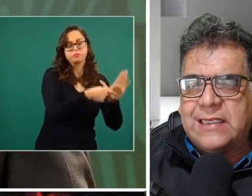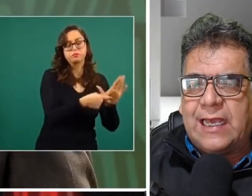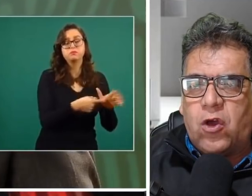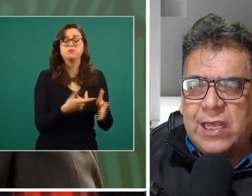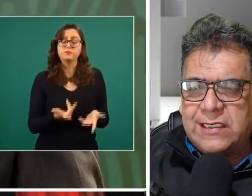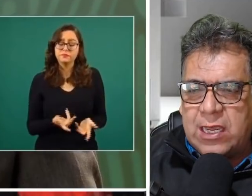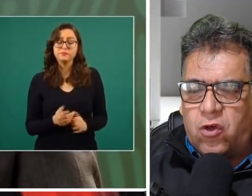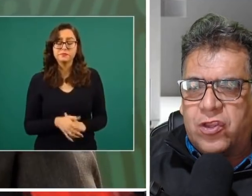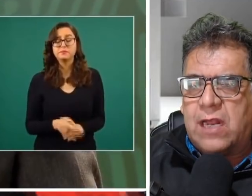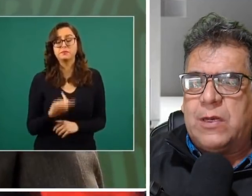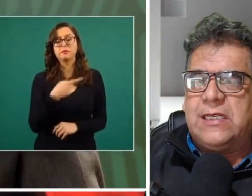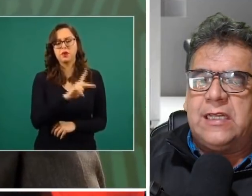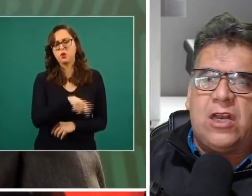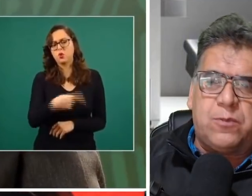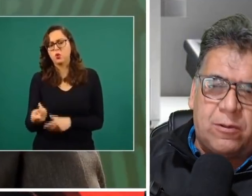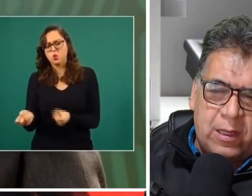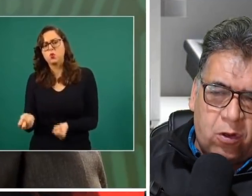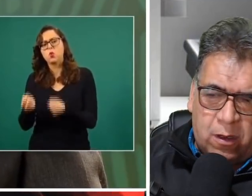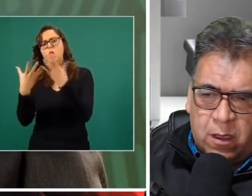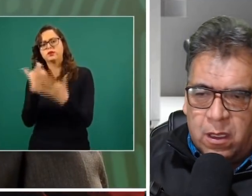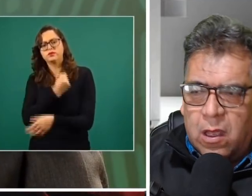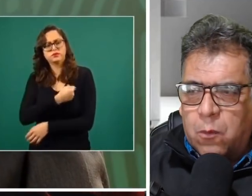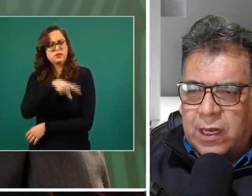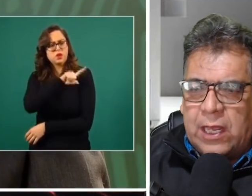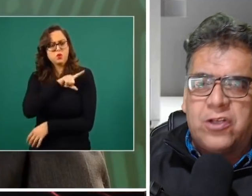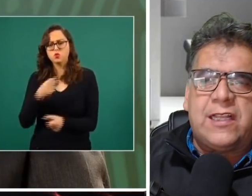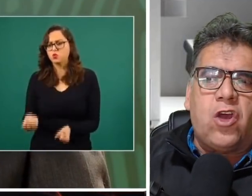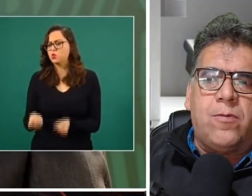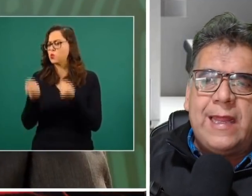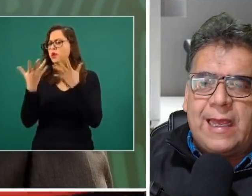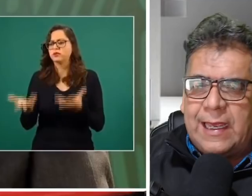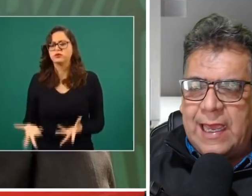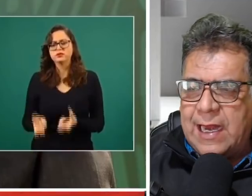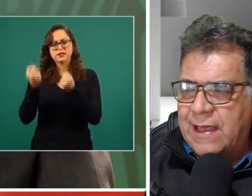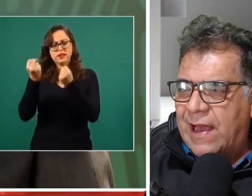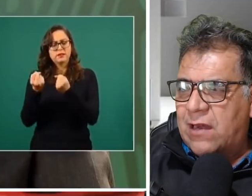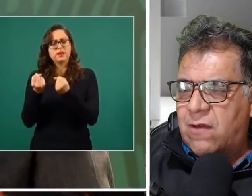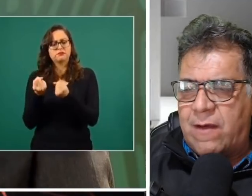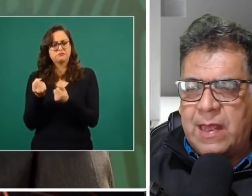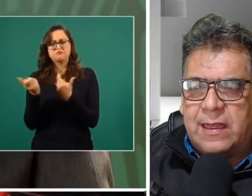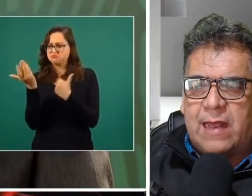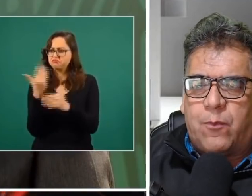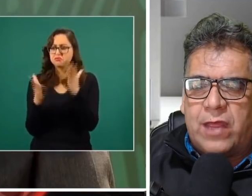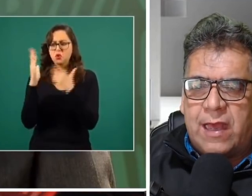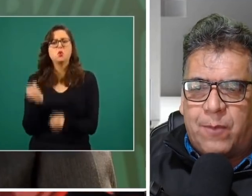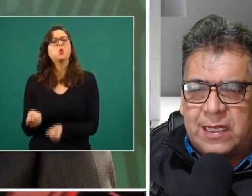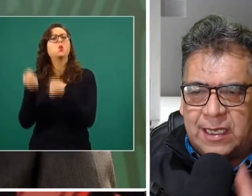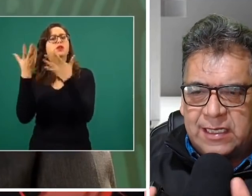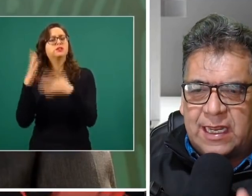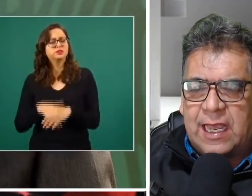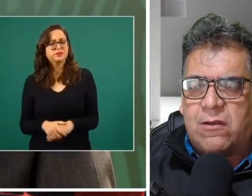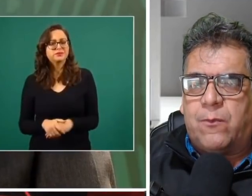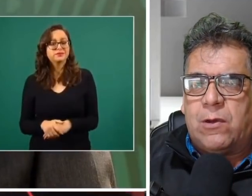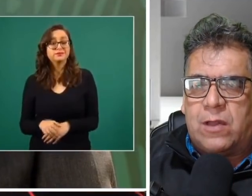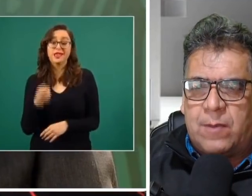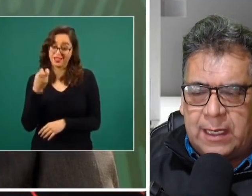alianza que hoy está en contra del presidente López Obrador porque no se te olvide que quieren llegar nuevamente al poder para seguir